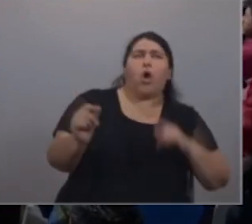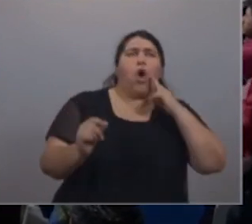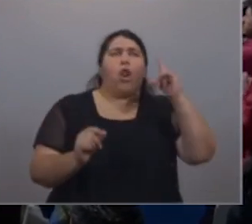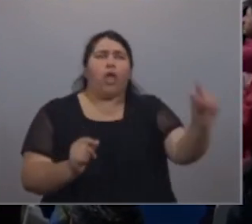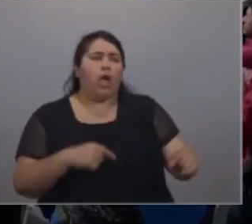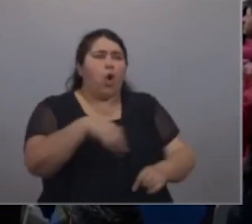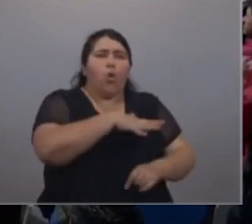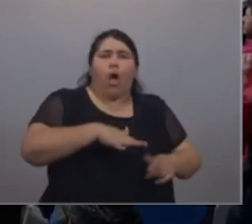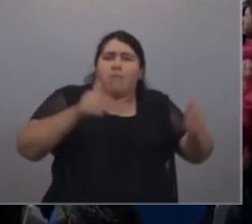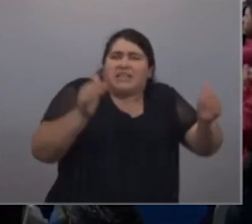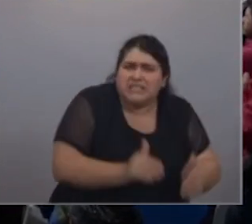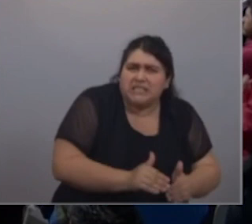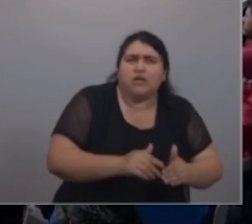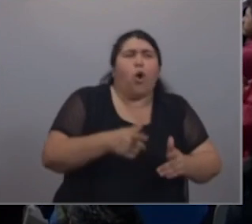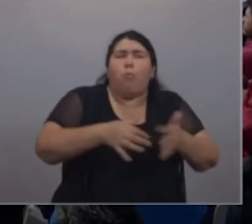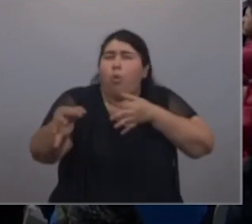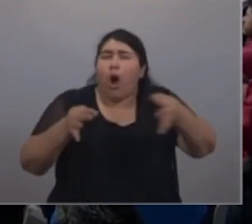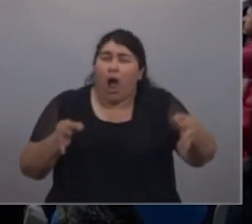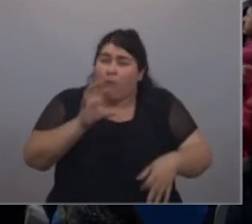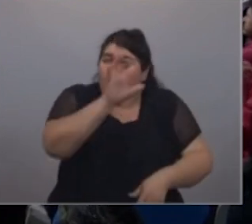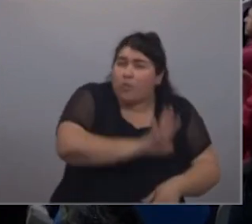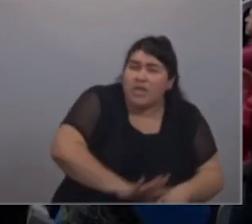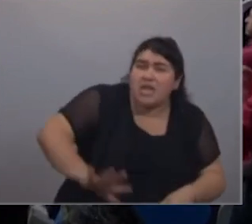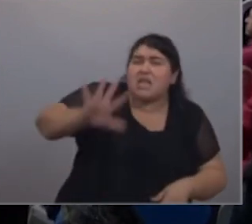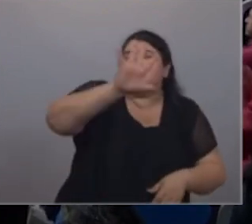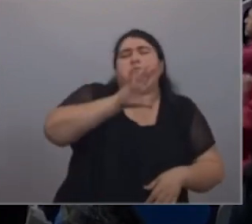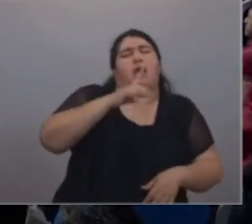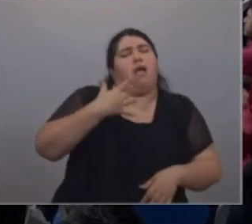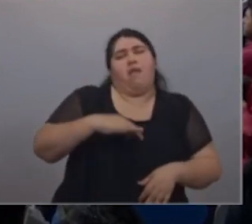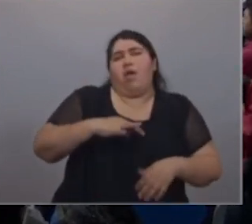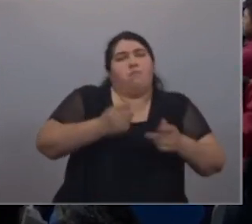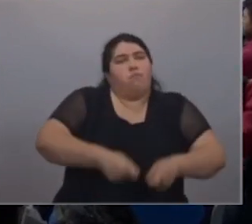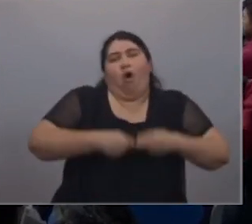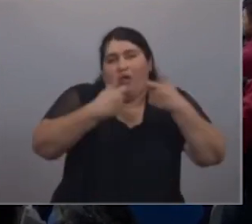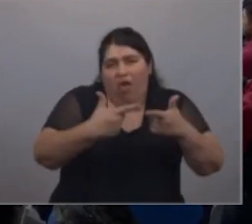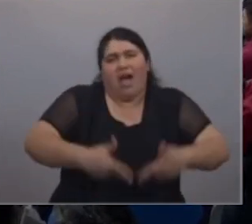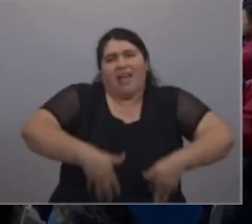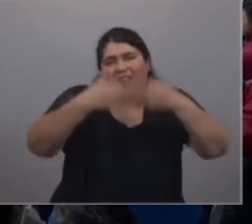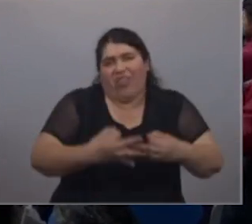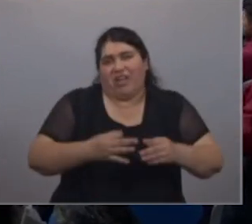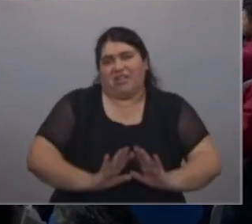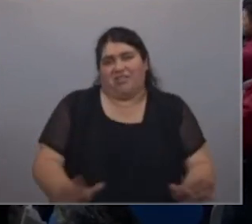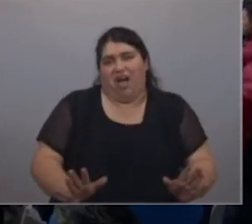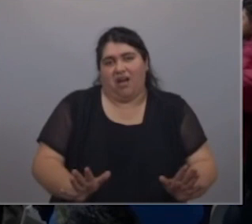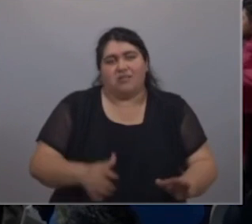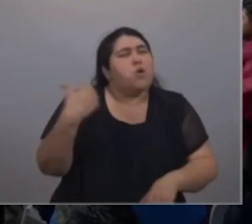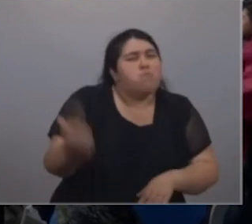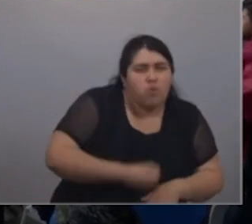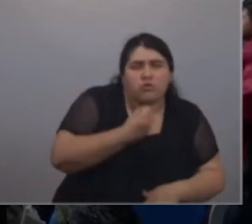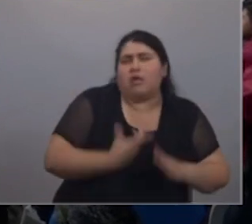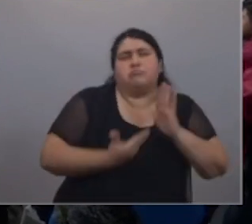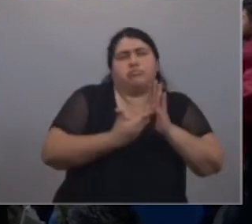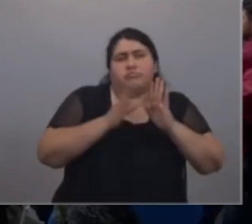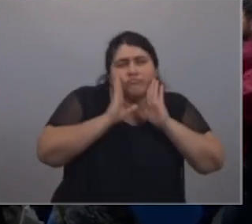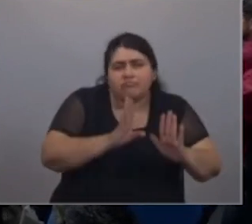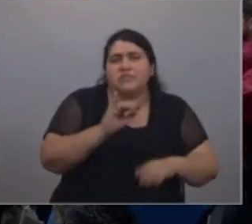ser más pequeños, todos los pueblos de la provincia de Buenos Aires le tenemos que garantizar la dignidad, lo que llamamos arraigo no es